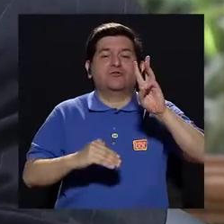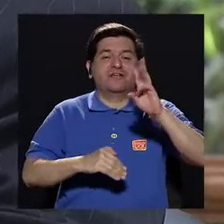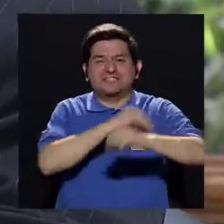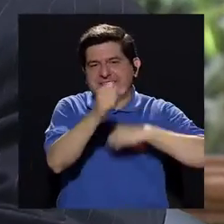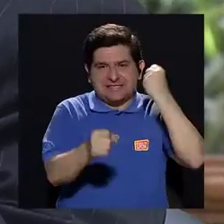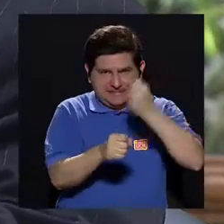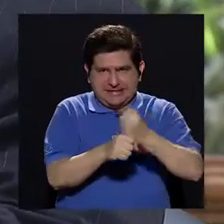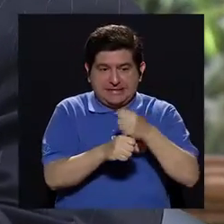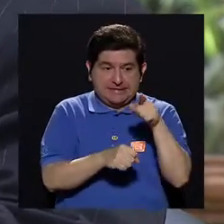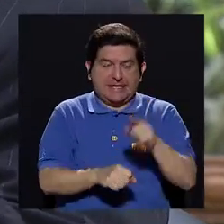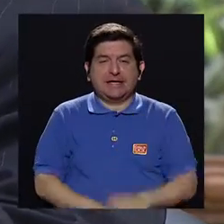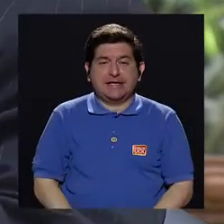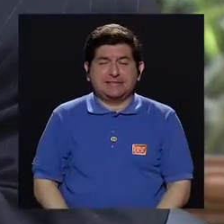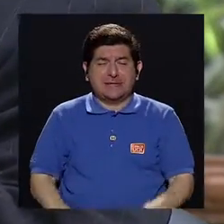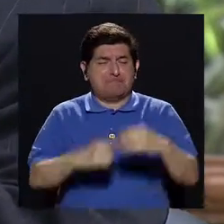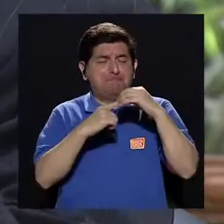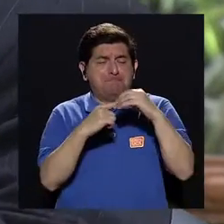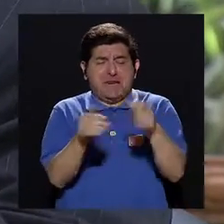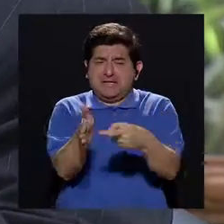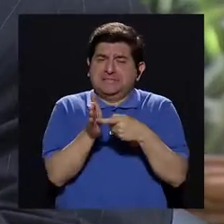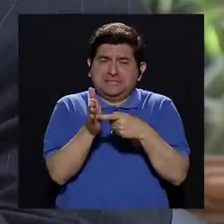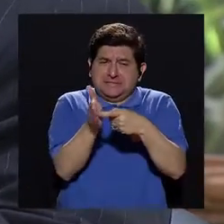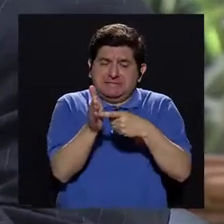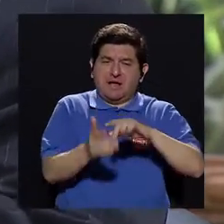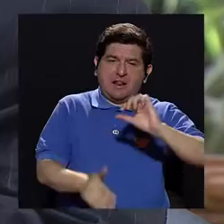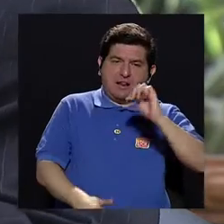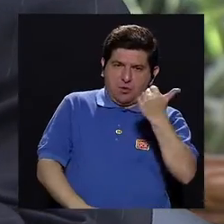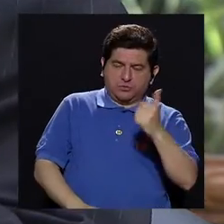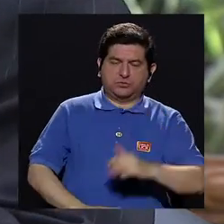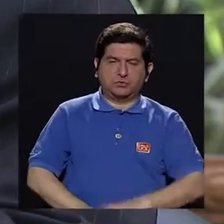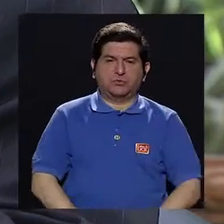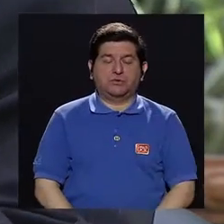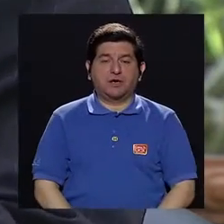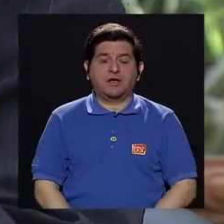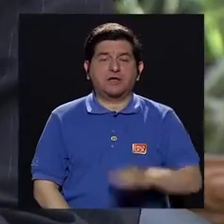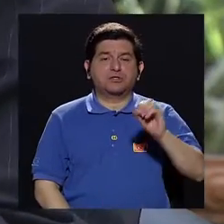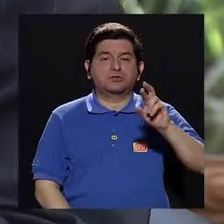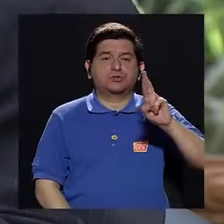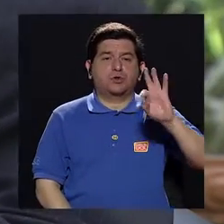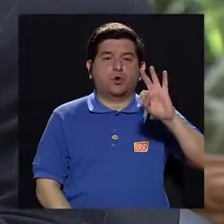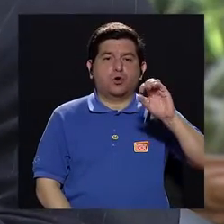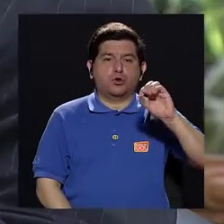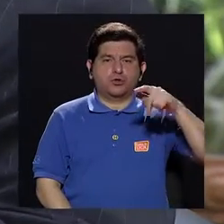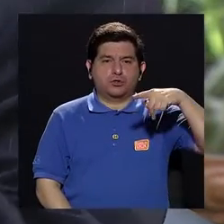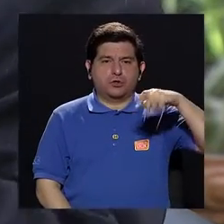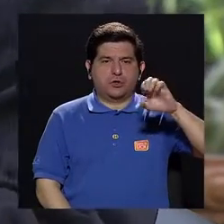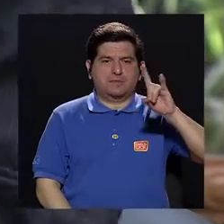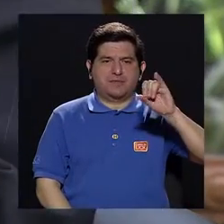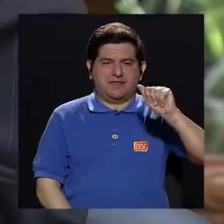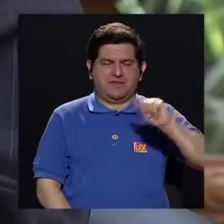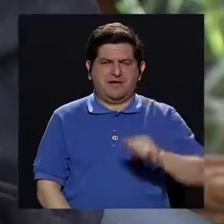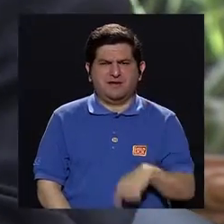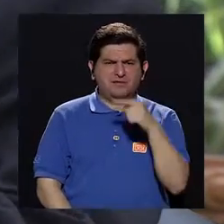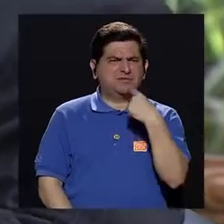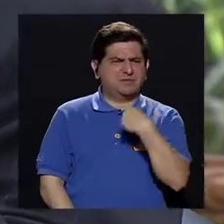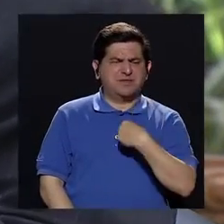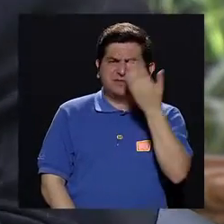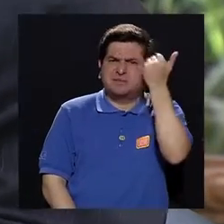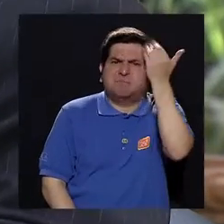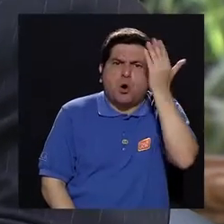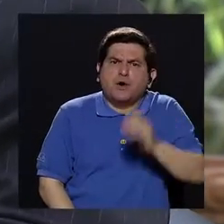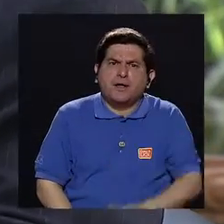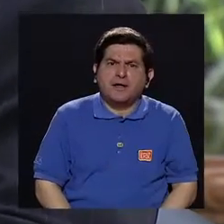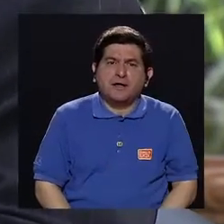60 años. Esa es una de las grandes demandas que tenemos. Y lo otro es ortopedia. Y ustedes me dicen, ¿por qué ortopedia?